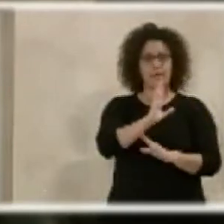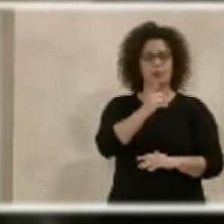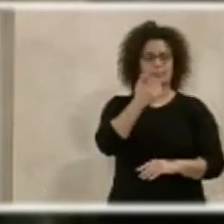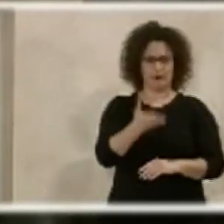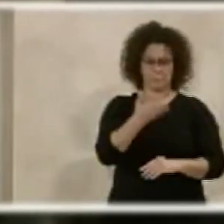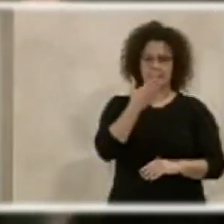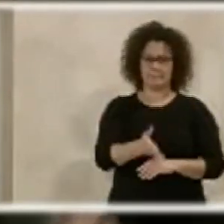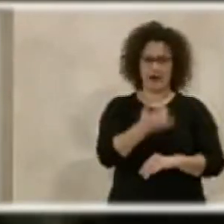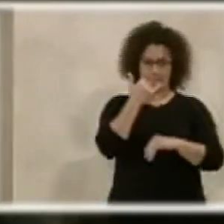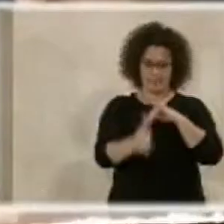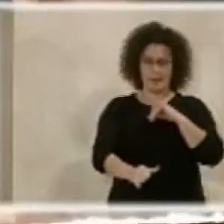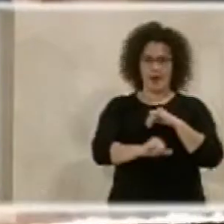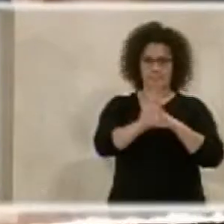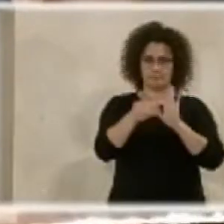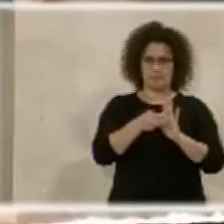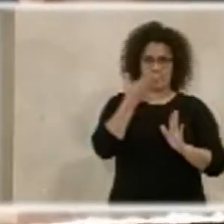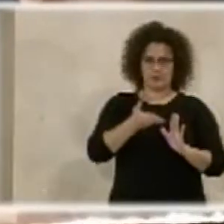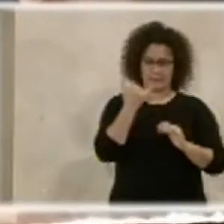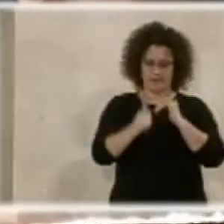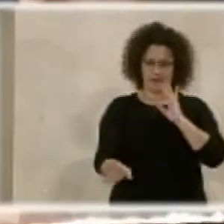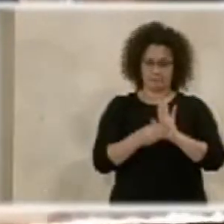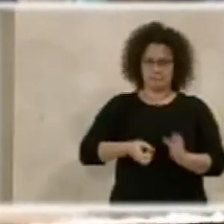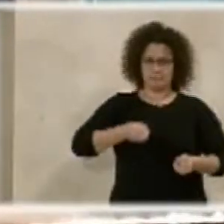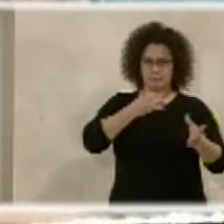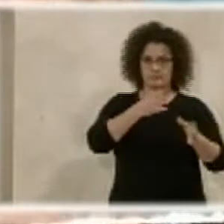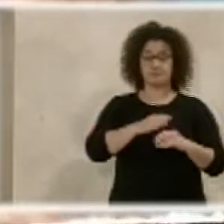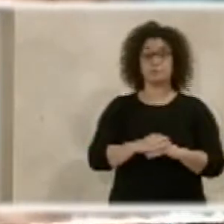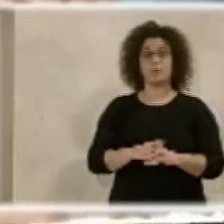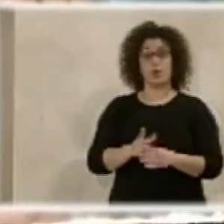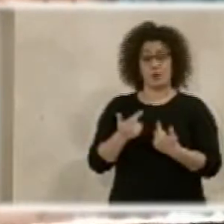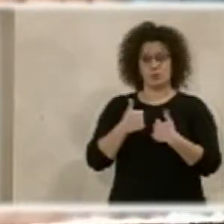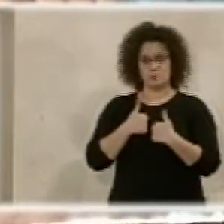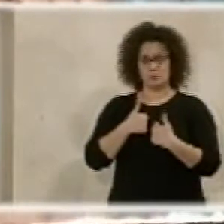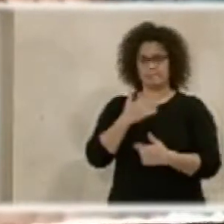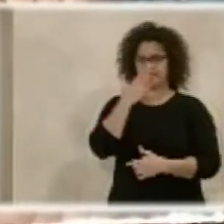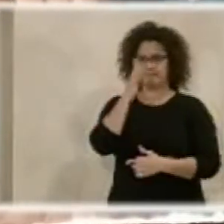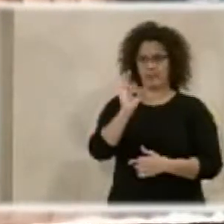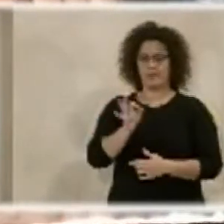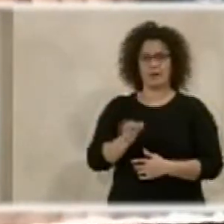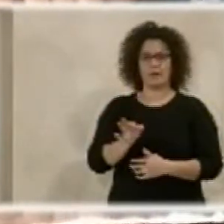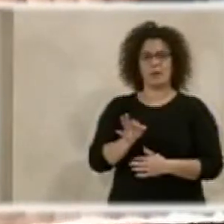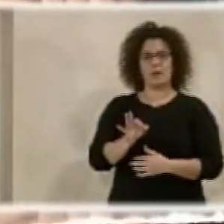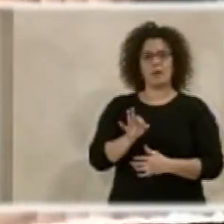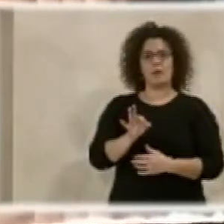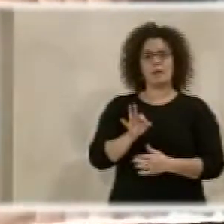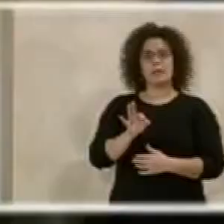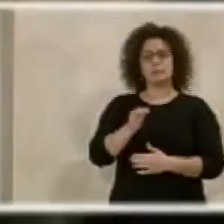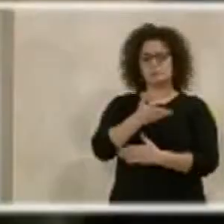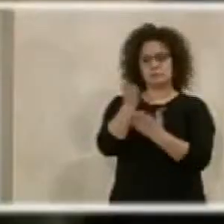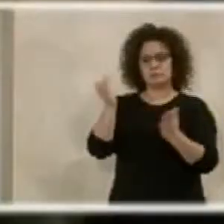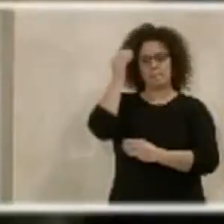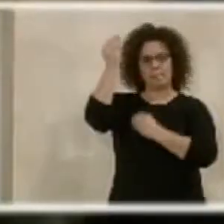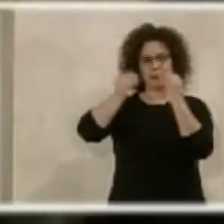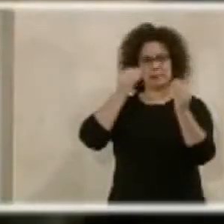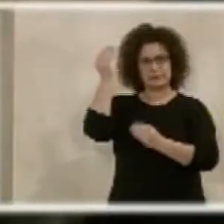que voy a decir ahora al final, que también estoy de acuerdo con usted. Yo, de verdad, que el que pueda pensar